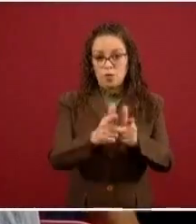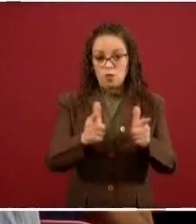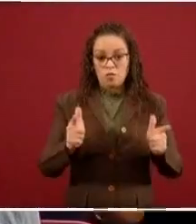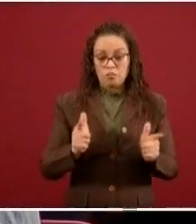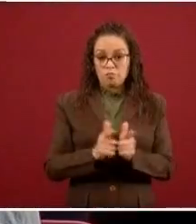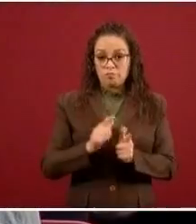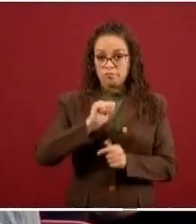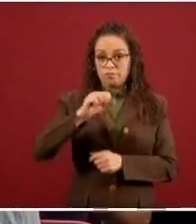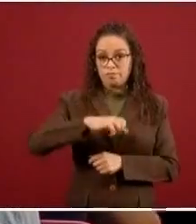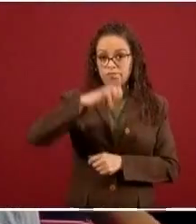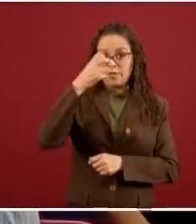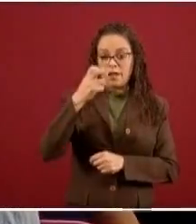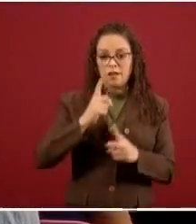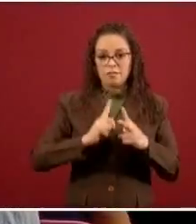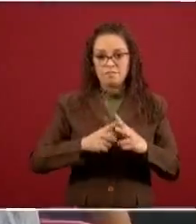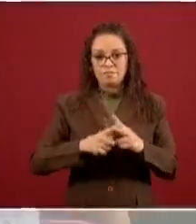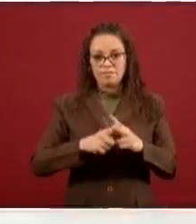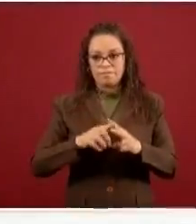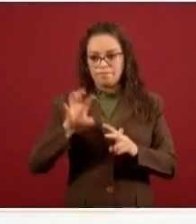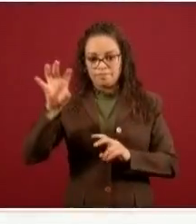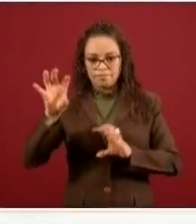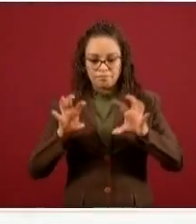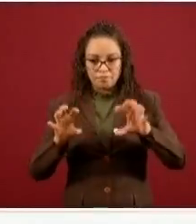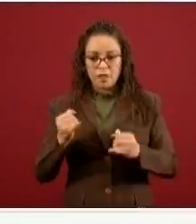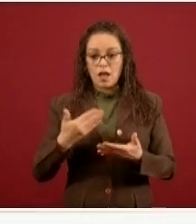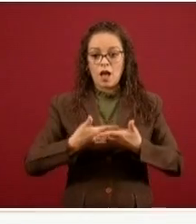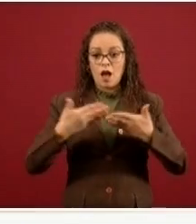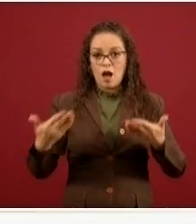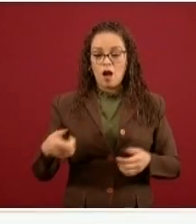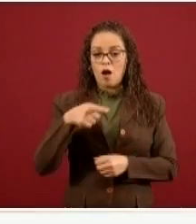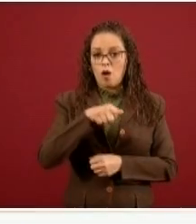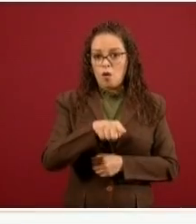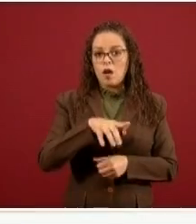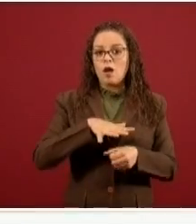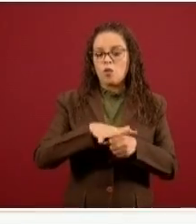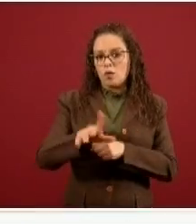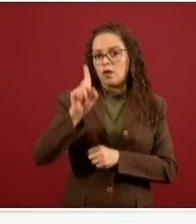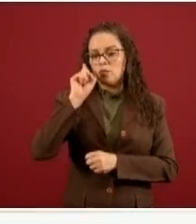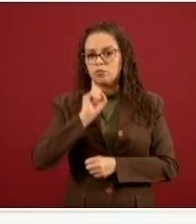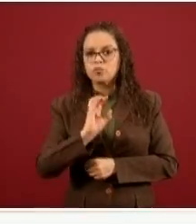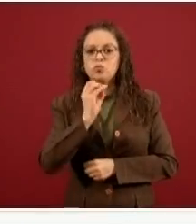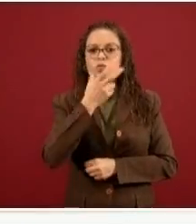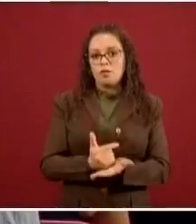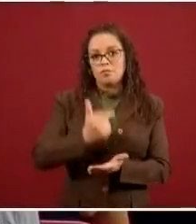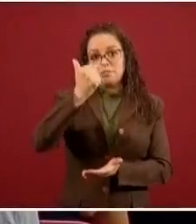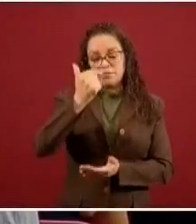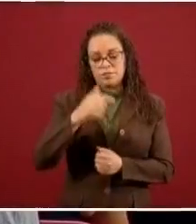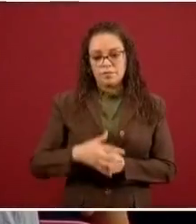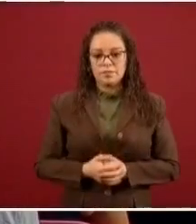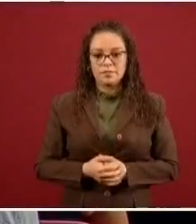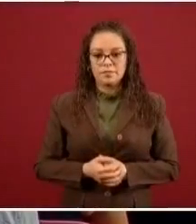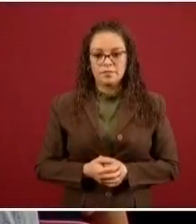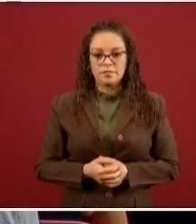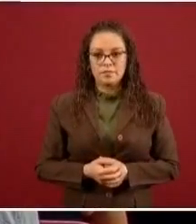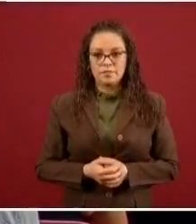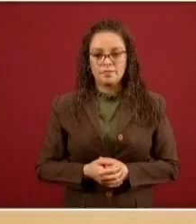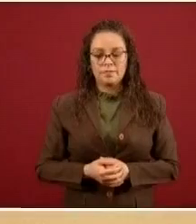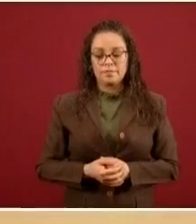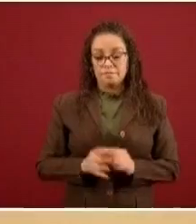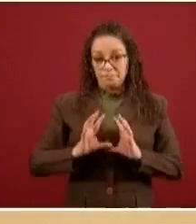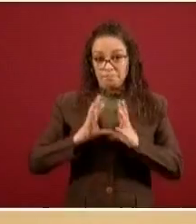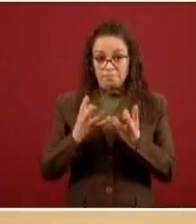principal factor de comorbilidad la hipertensión arterial, seguida de la diabetes y la obesidad. En cuanto a la letalidad,